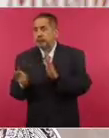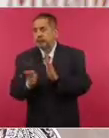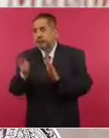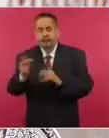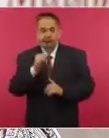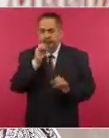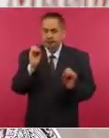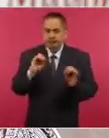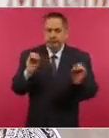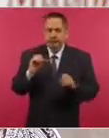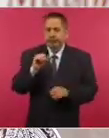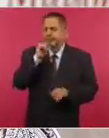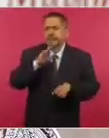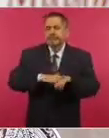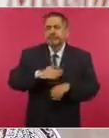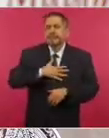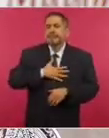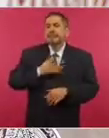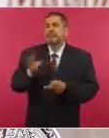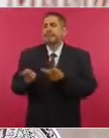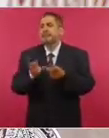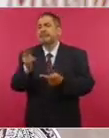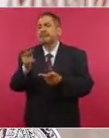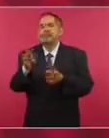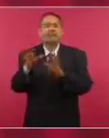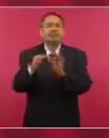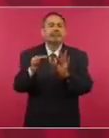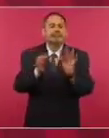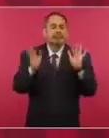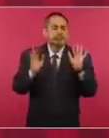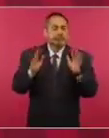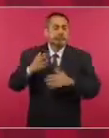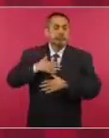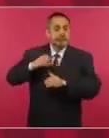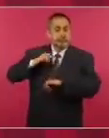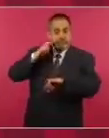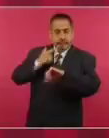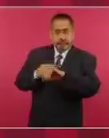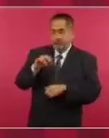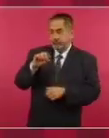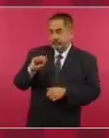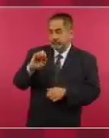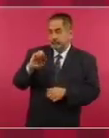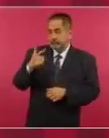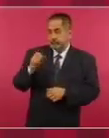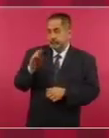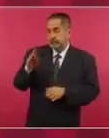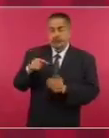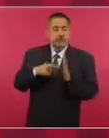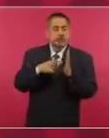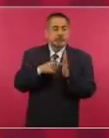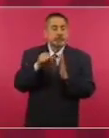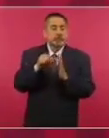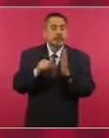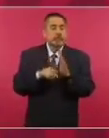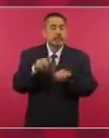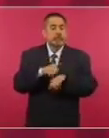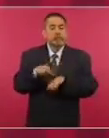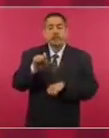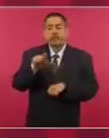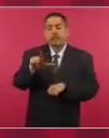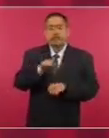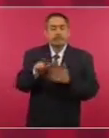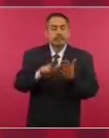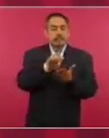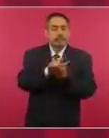participación social del cual la Secretaría de Gobernación, de acuerdo a lo dispuesto en el artículo 27 de la Ley